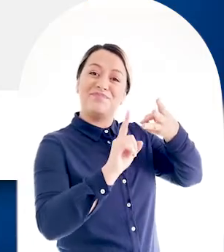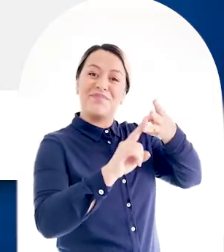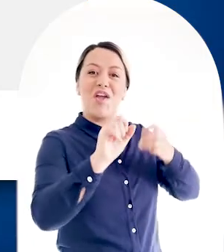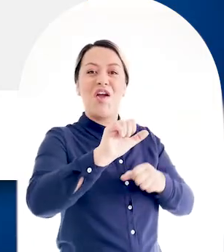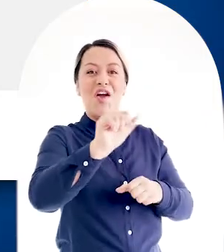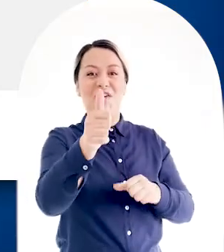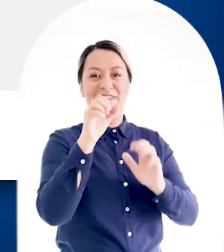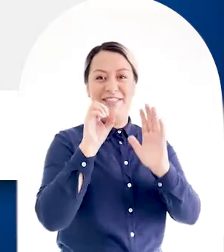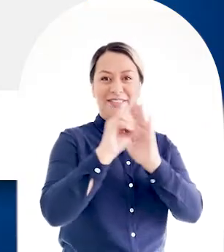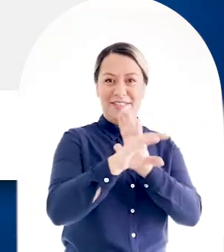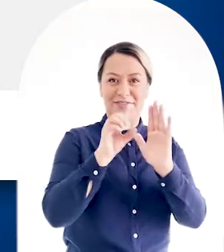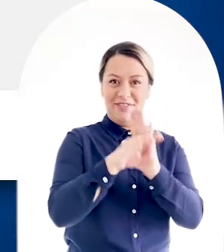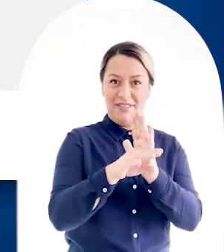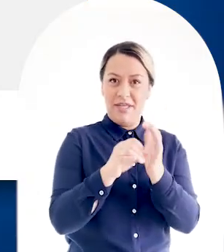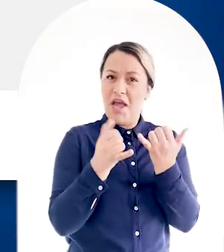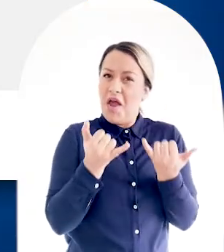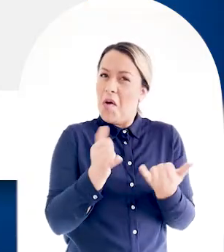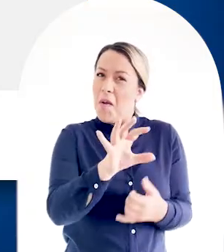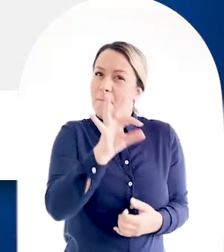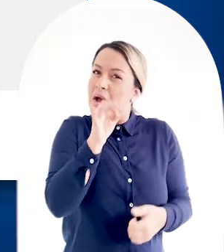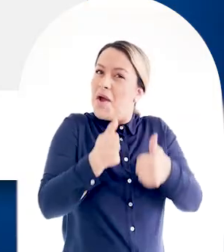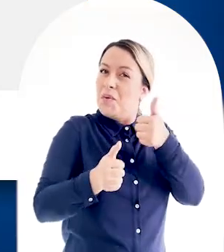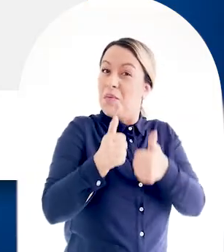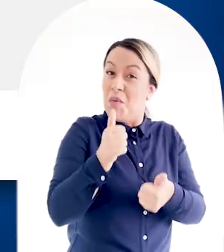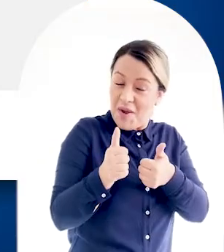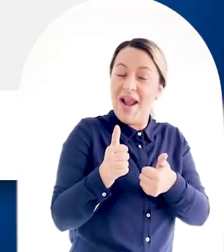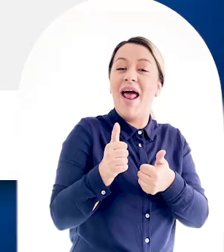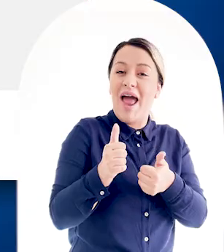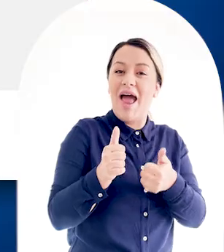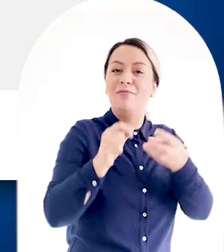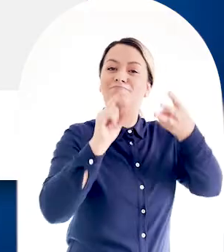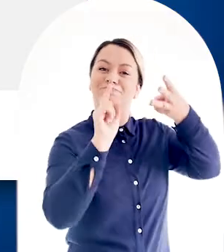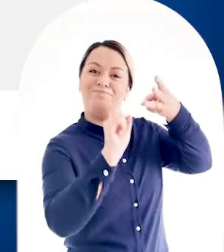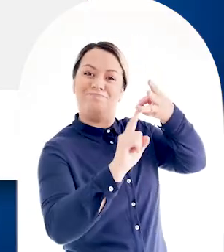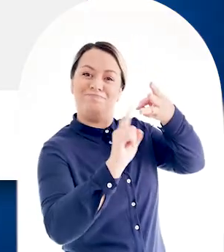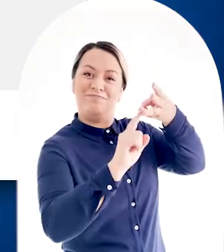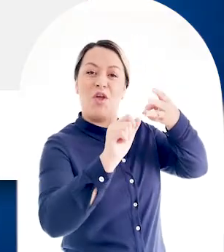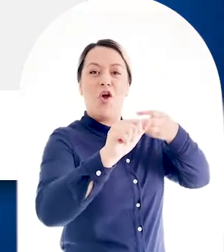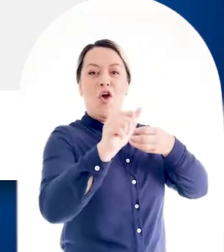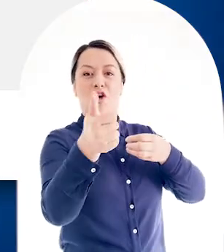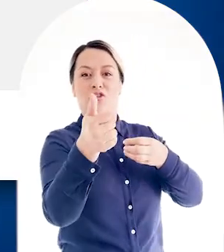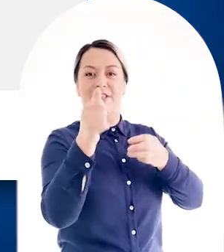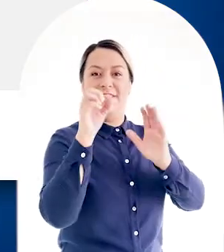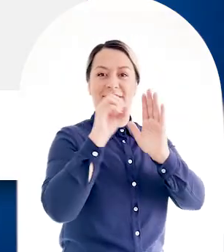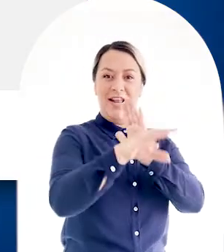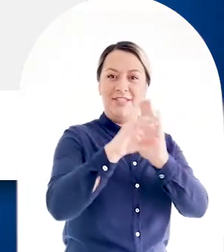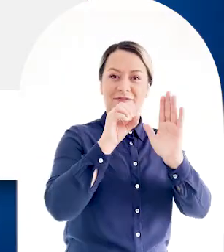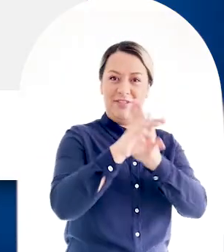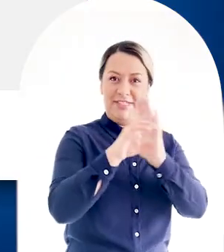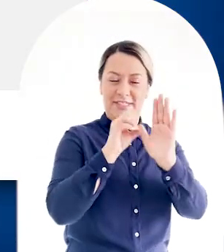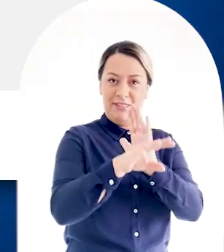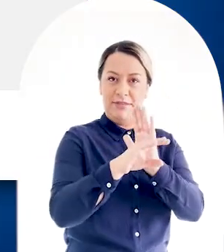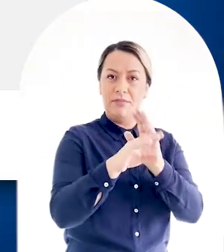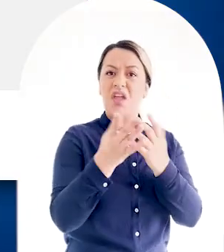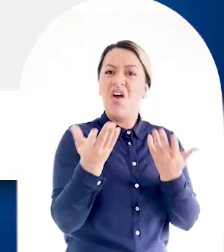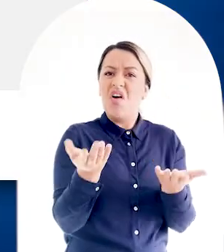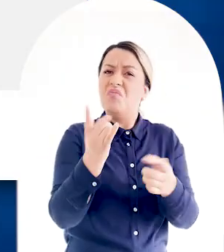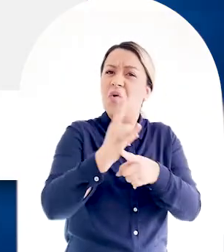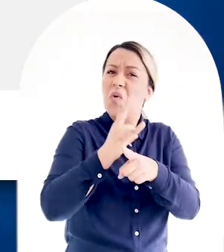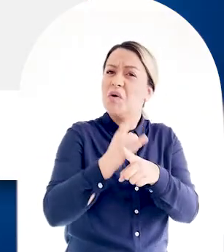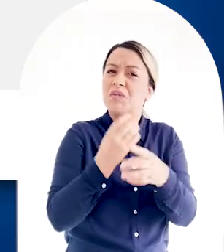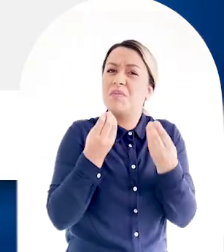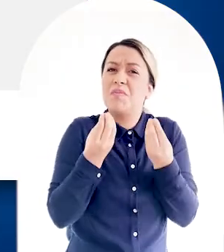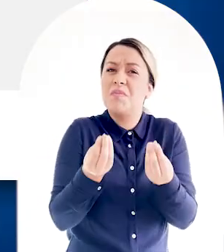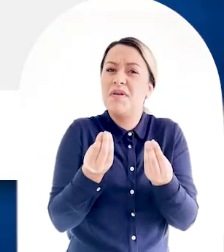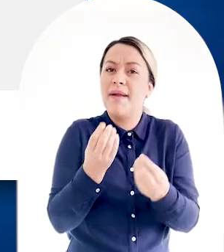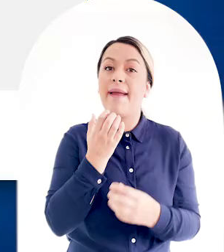Otras transferencias. En este caso, elegimos esta opción. La opción Otras transferencias la usamos cuando queremos